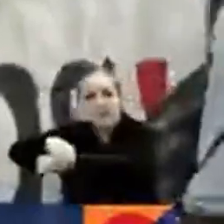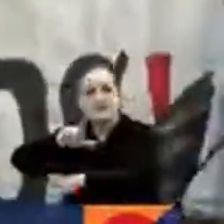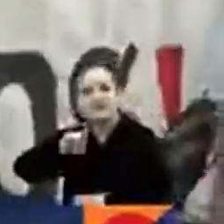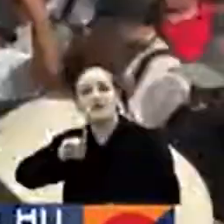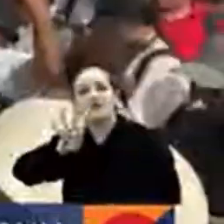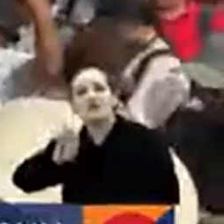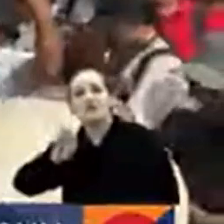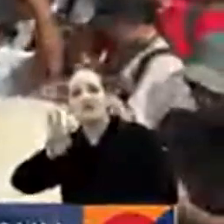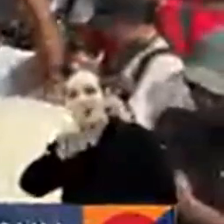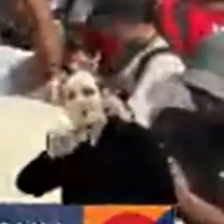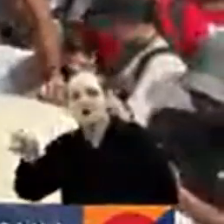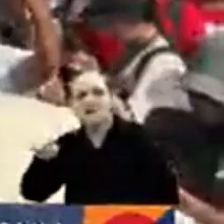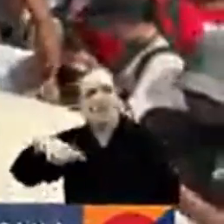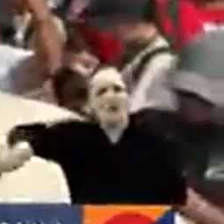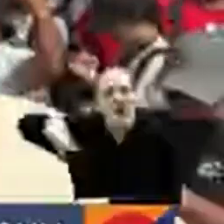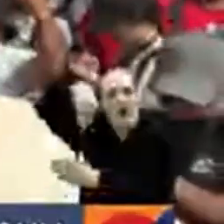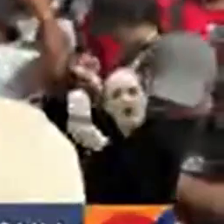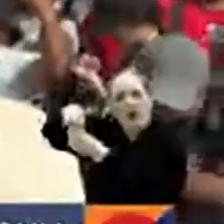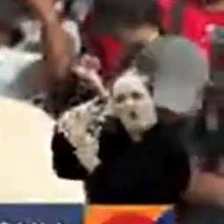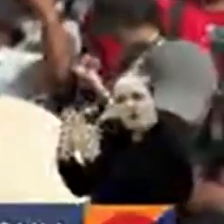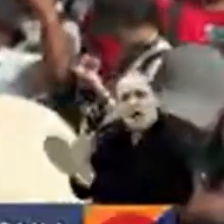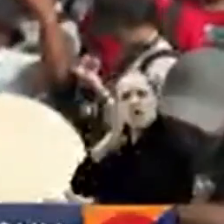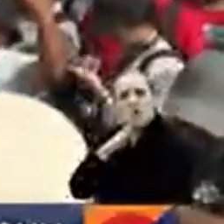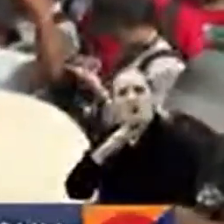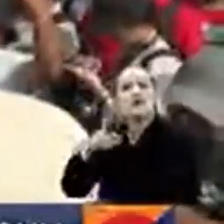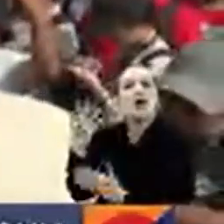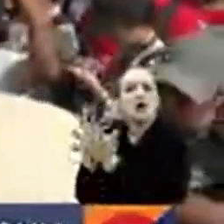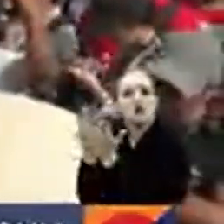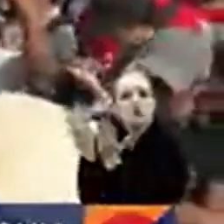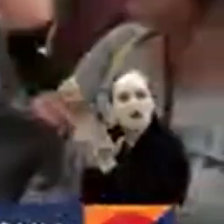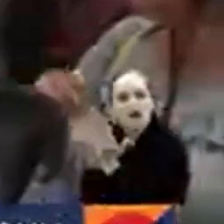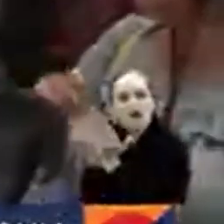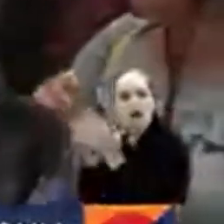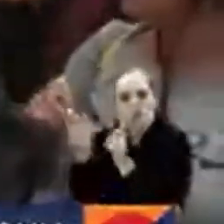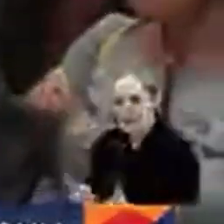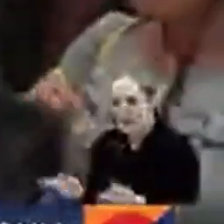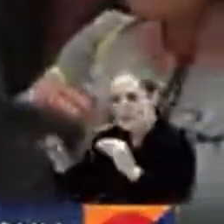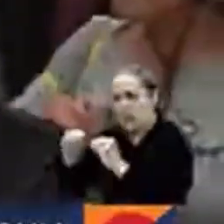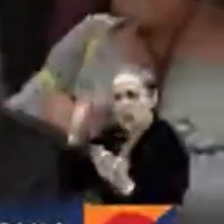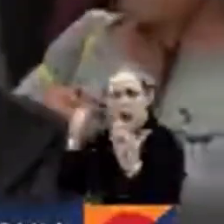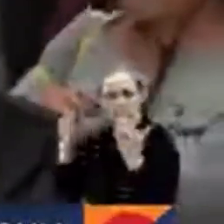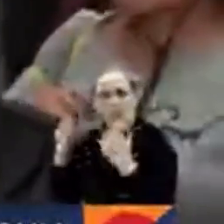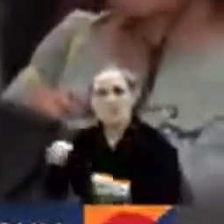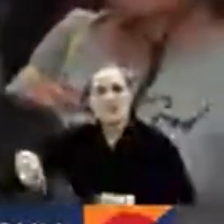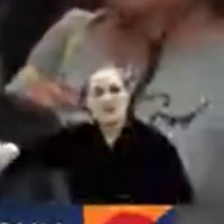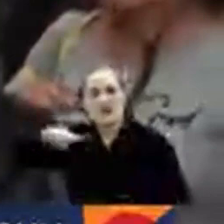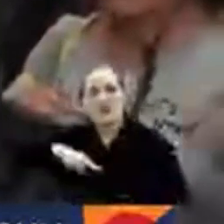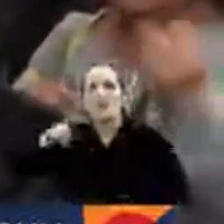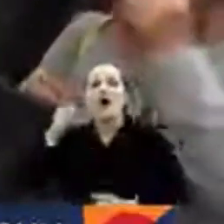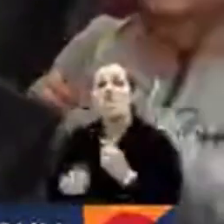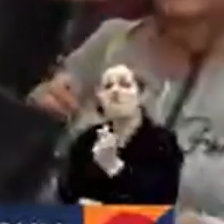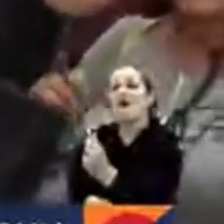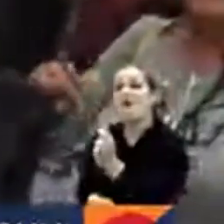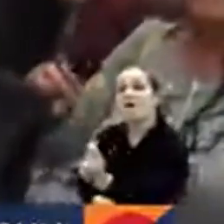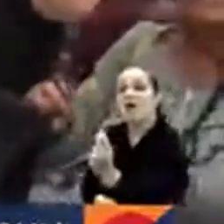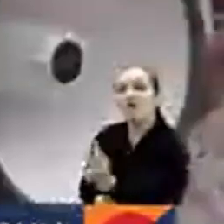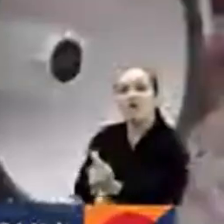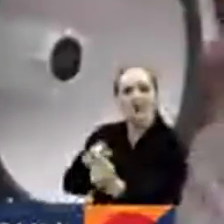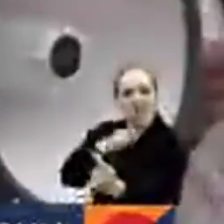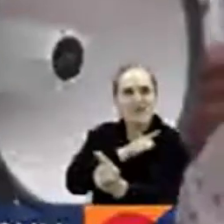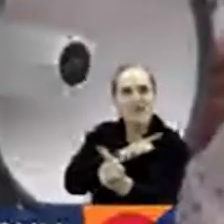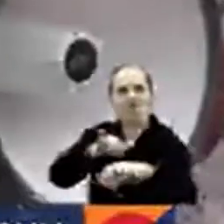campesinos y estudiantes por incumplir presuntamente su promesa de retiro hace cuatro días del improvisado campamento en